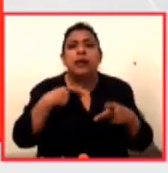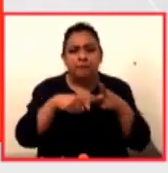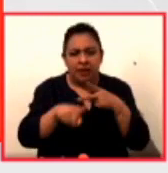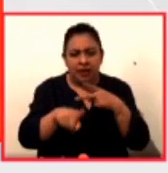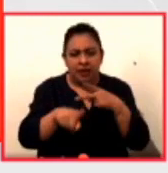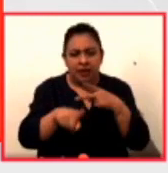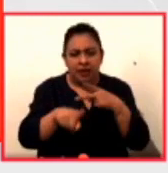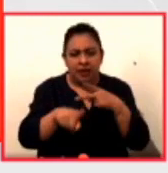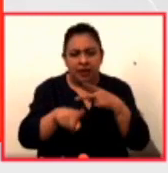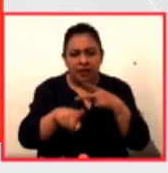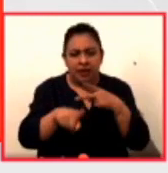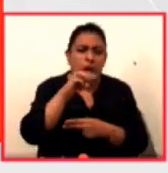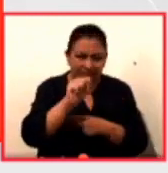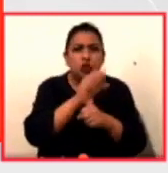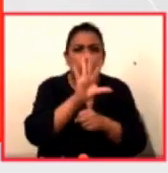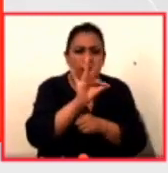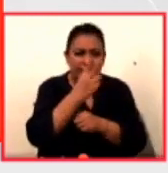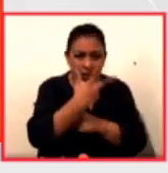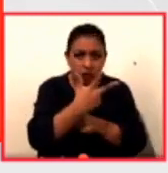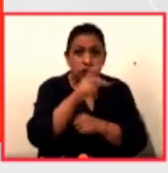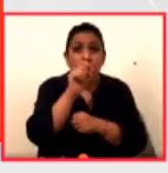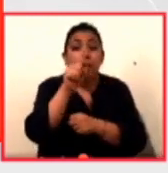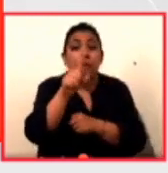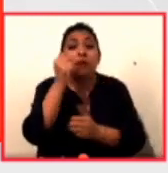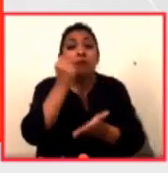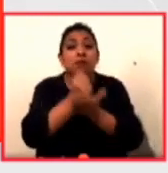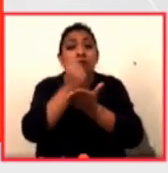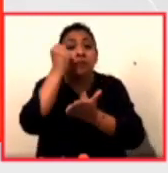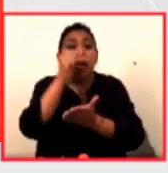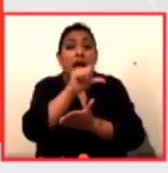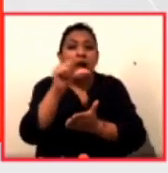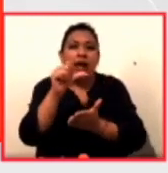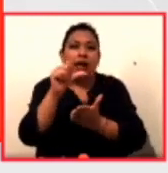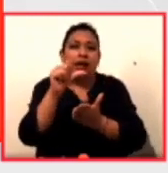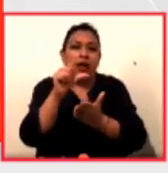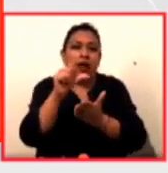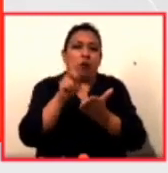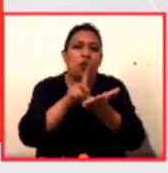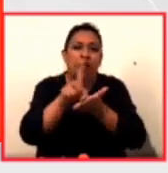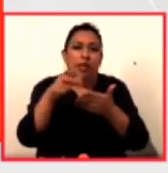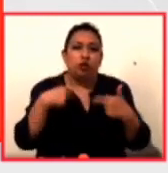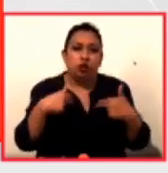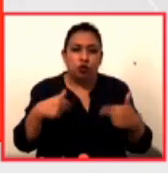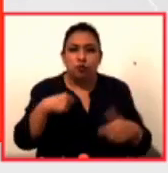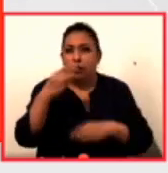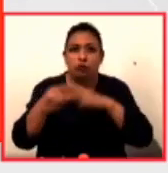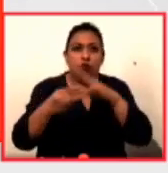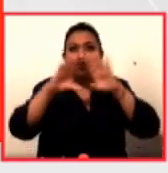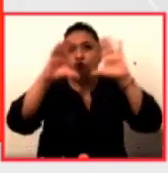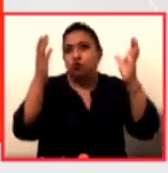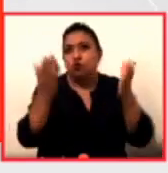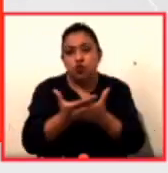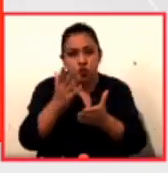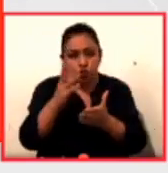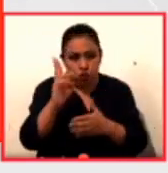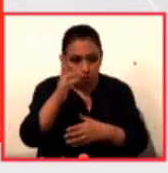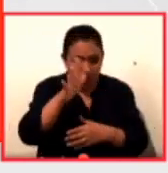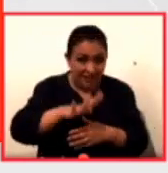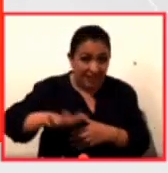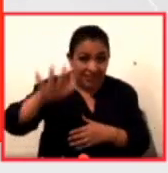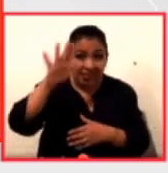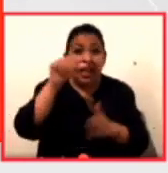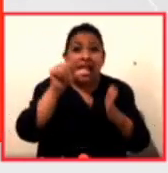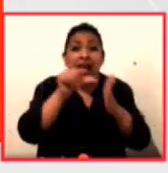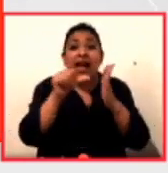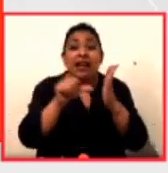48 sino la Declaración Universal de los Derechos Humanos la Declaración Universal de los Derechos Humanos en su artículo